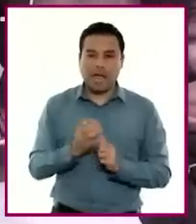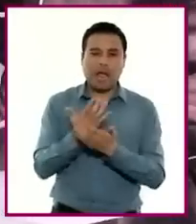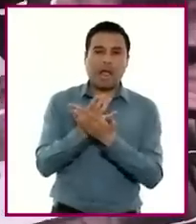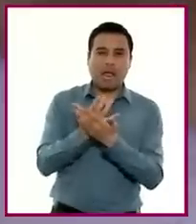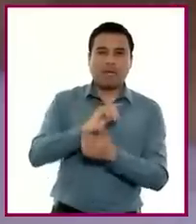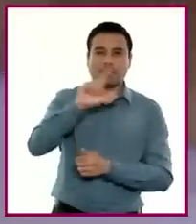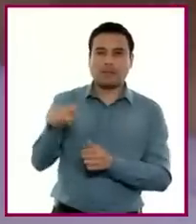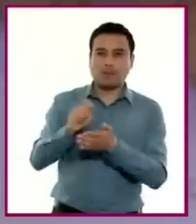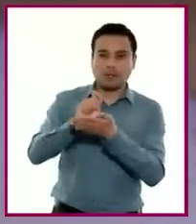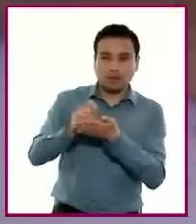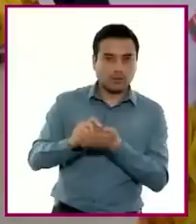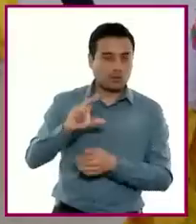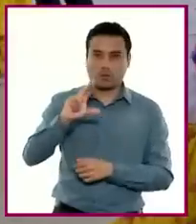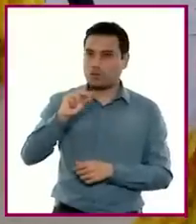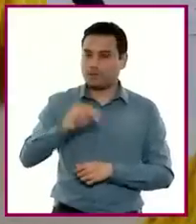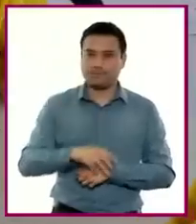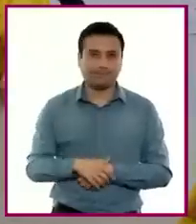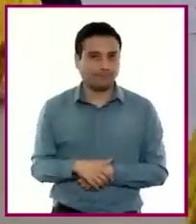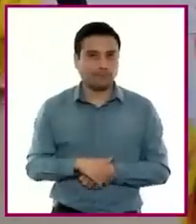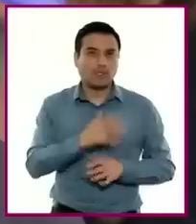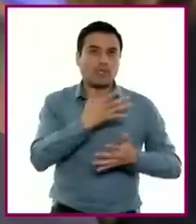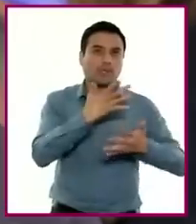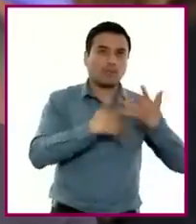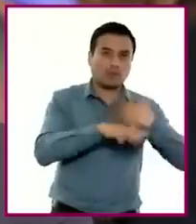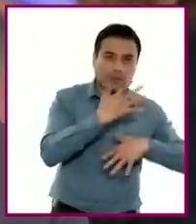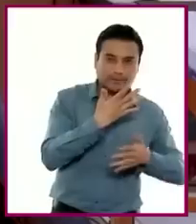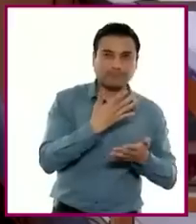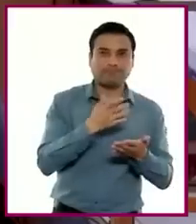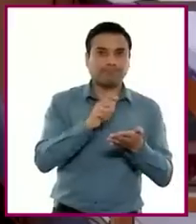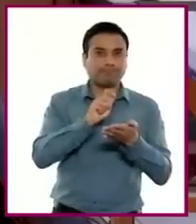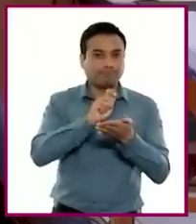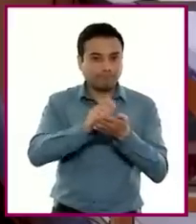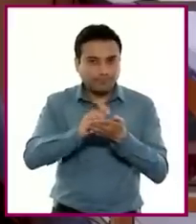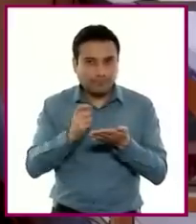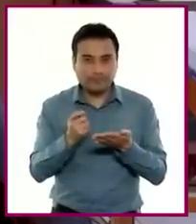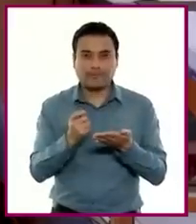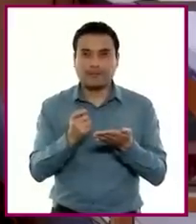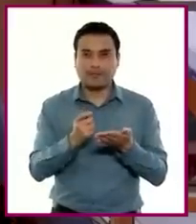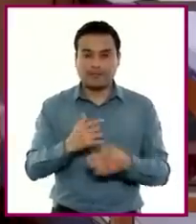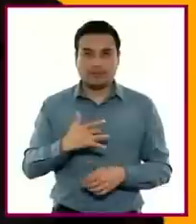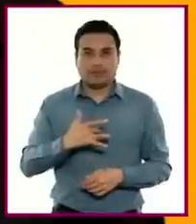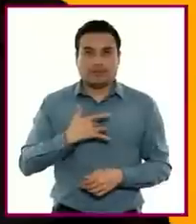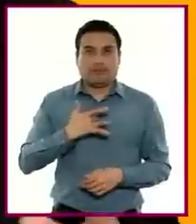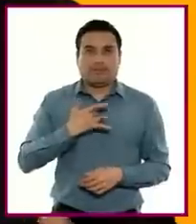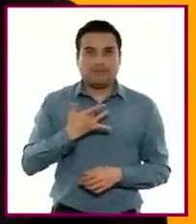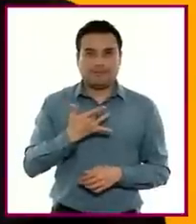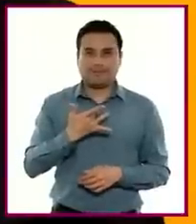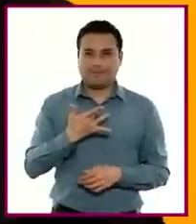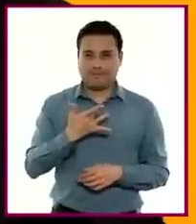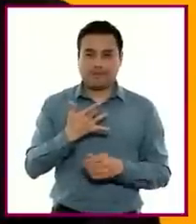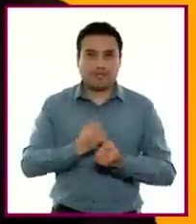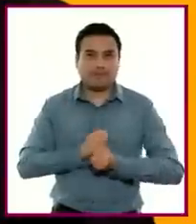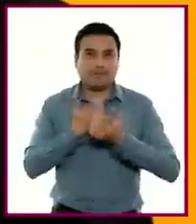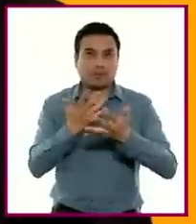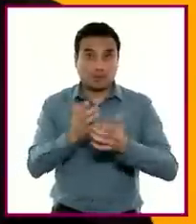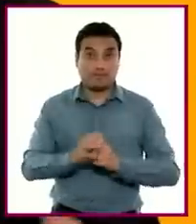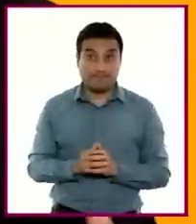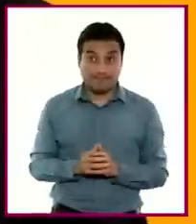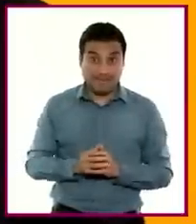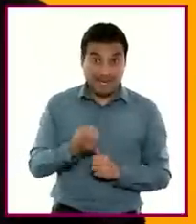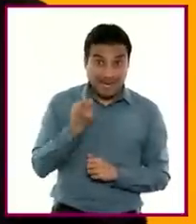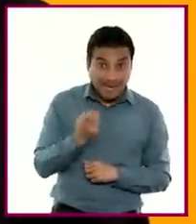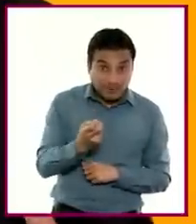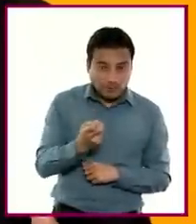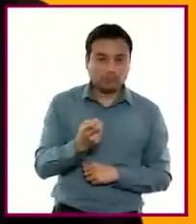lectura, escritura, sensorialidad, percepción y composición, las niñas, niños y adolescentes